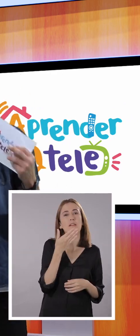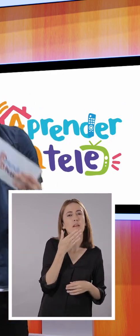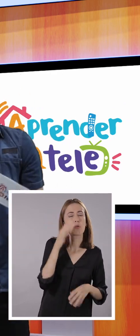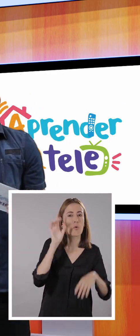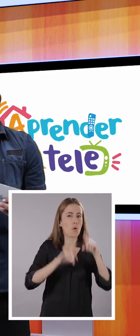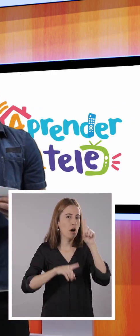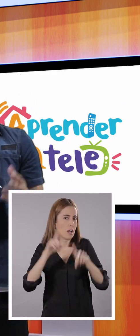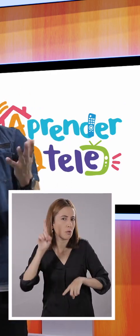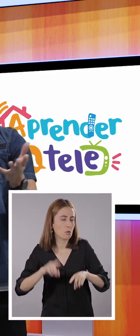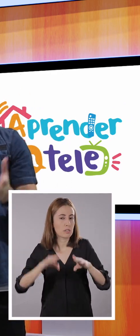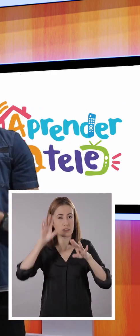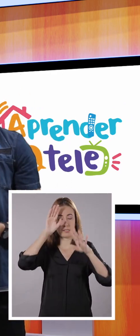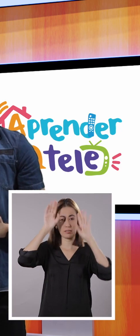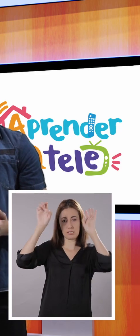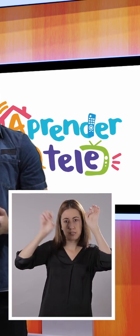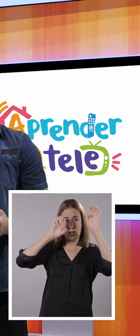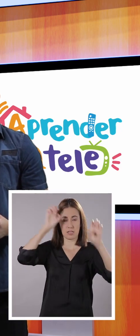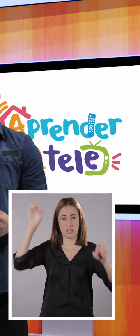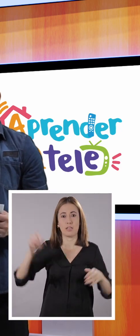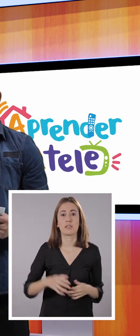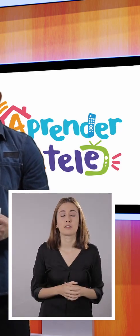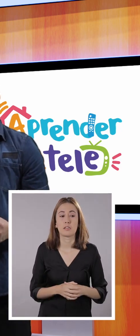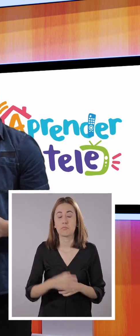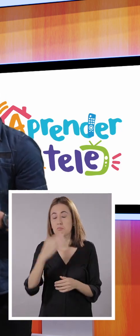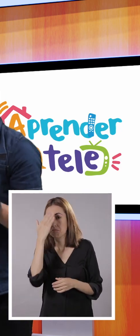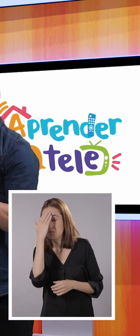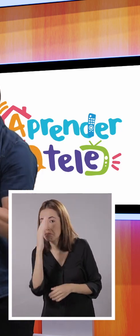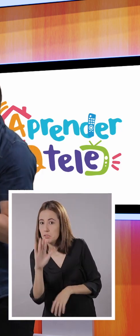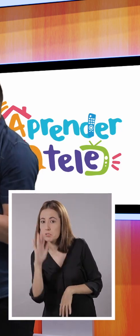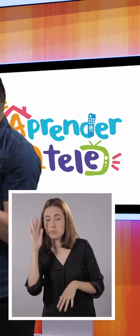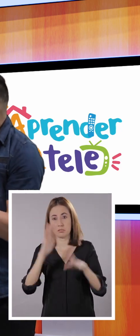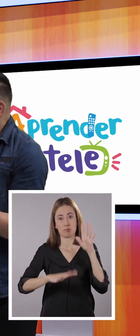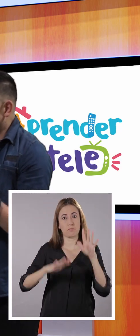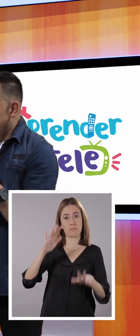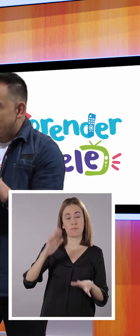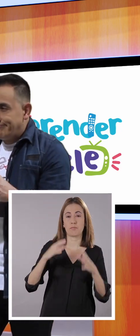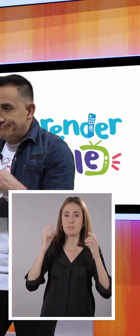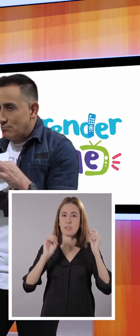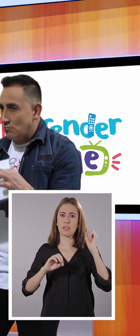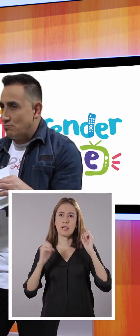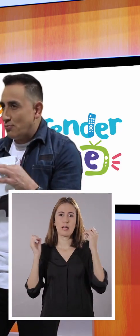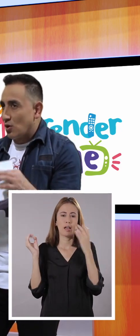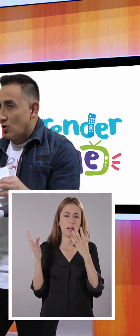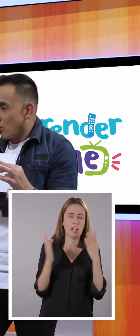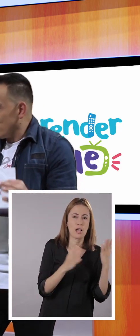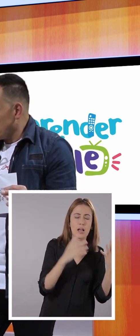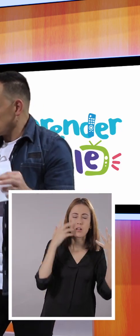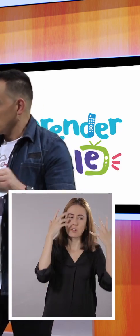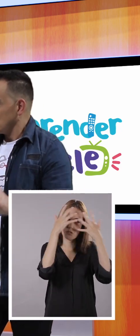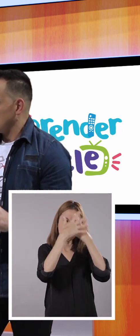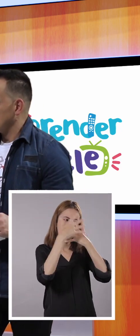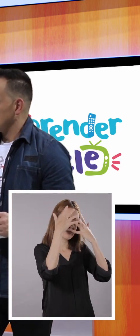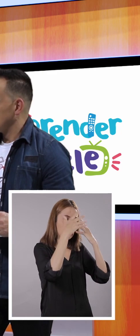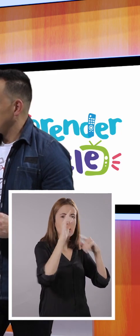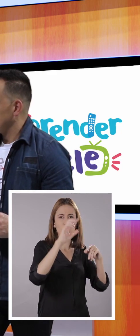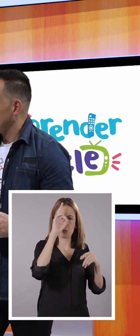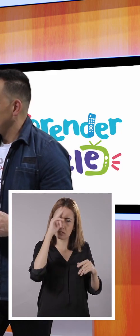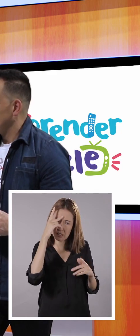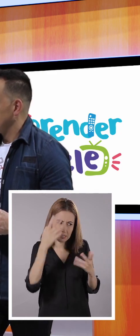recordar algunas estrategias. Por ejemplo, ¿de pronto te quedó algo un poco confuso?